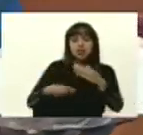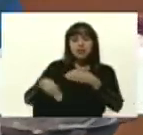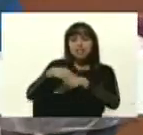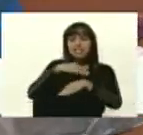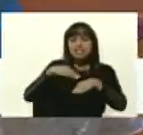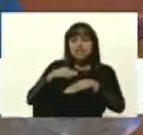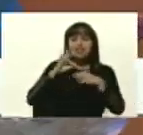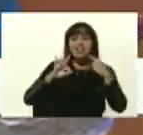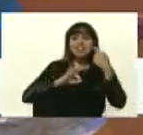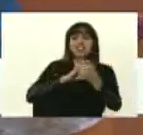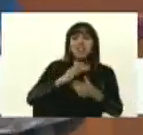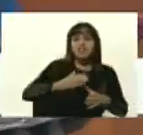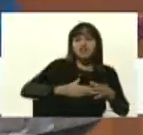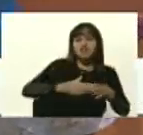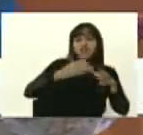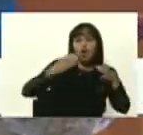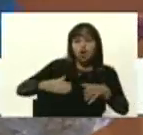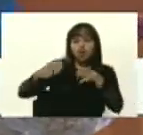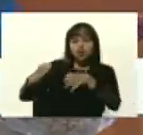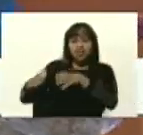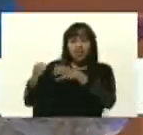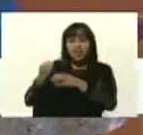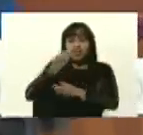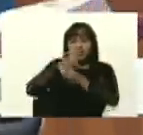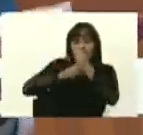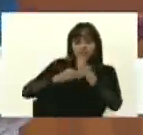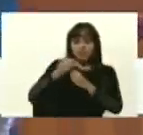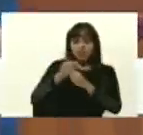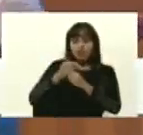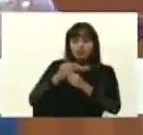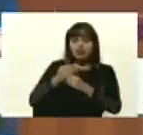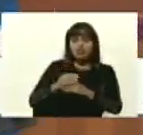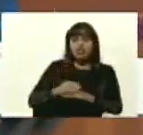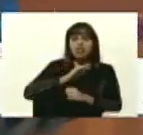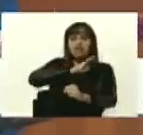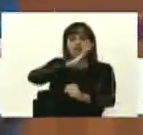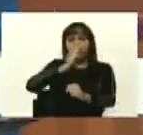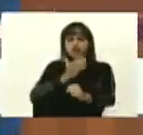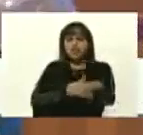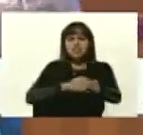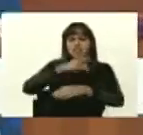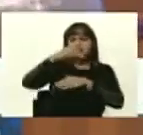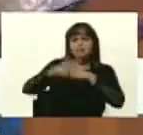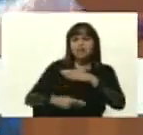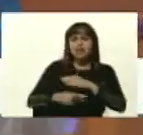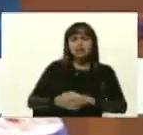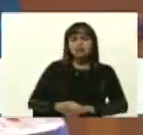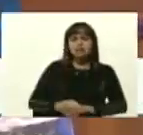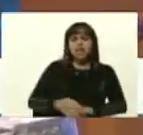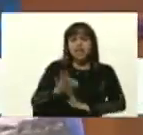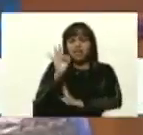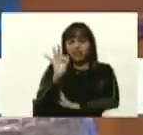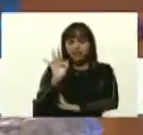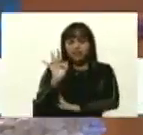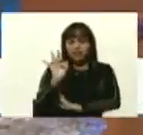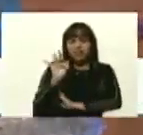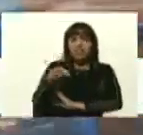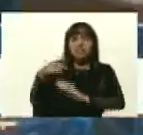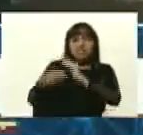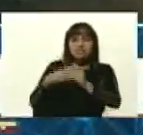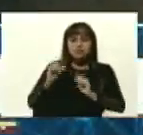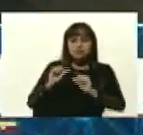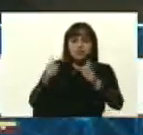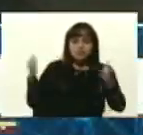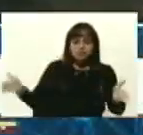creación de tres bloques nutricionales que fortalecen el plan F que habíamos puesto en marco.